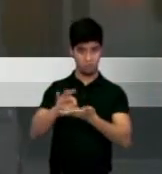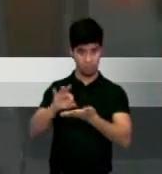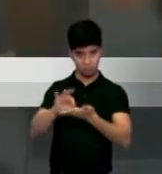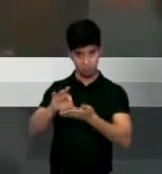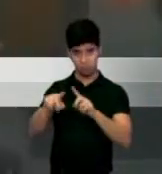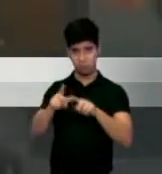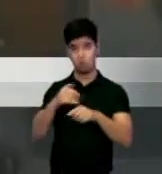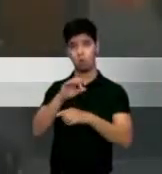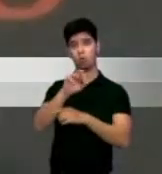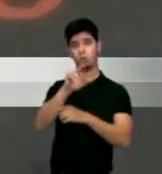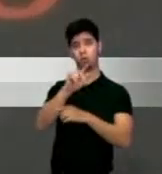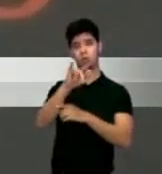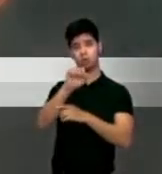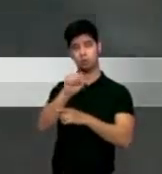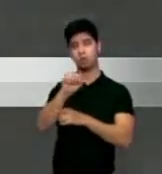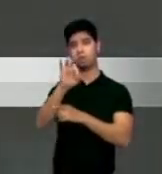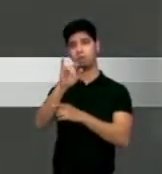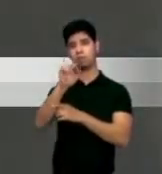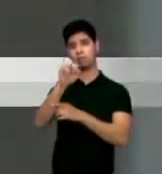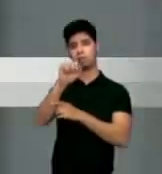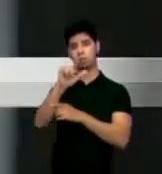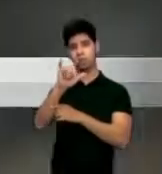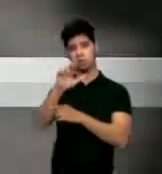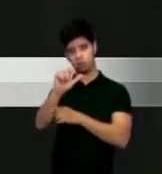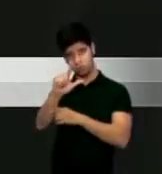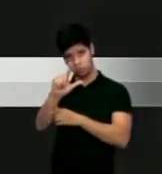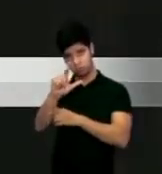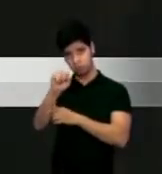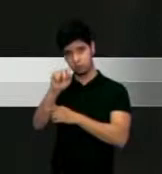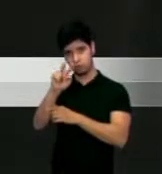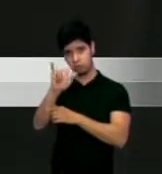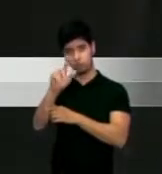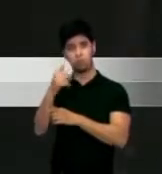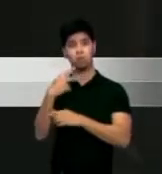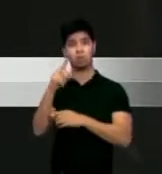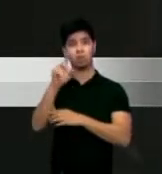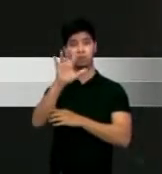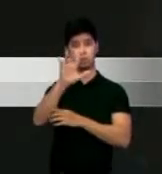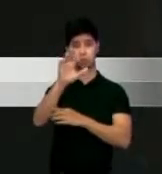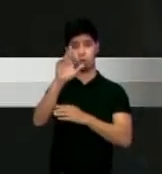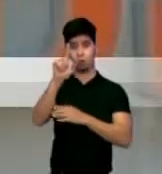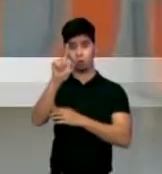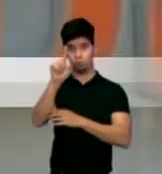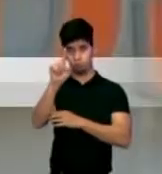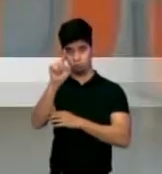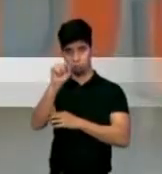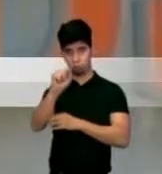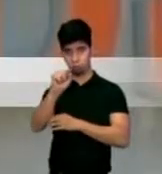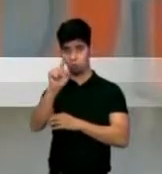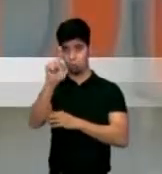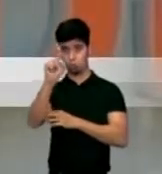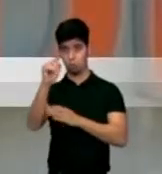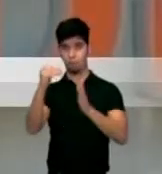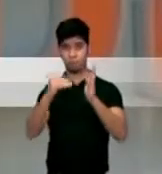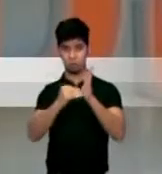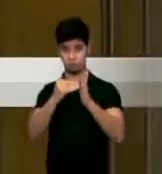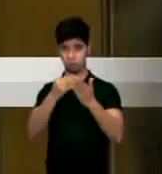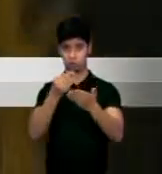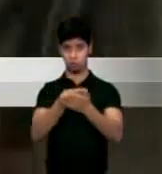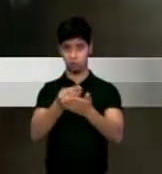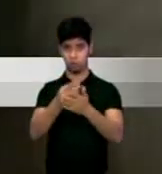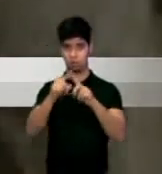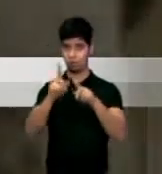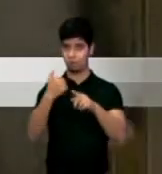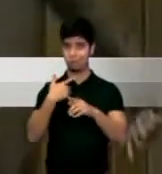Services of Puerto Rico en unos 5.1 millones de dólares, cifra que incluye restituciones a ciertos